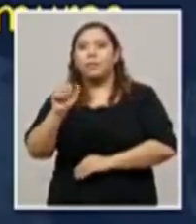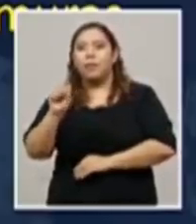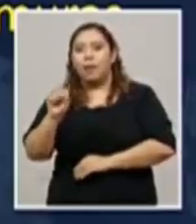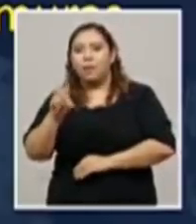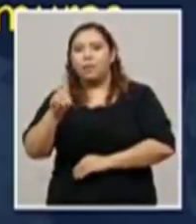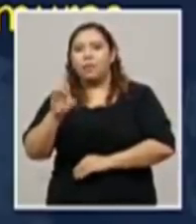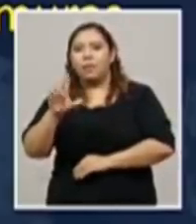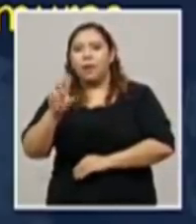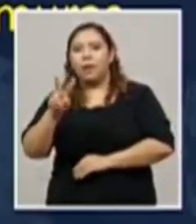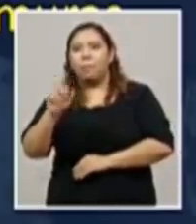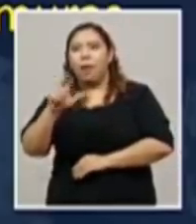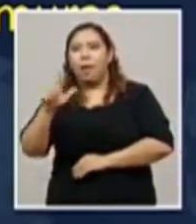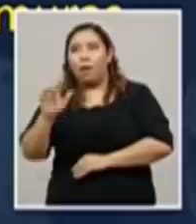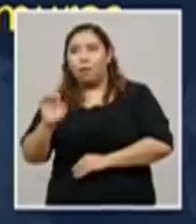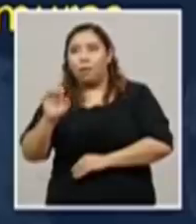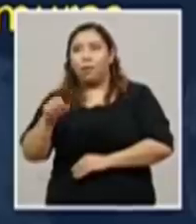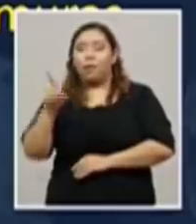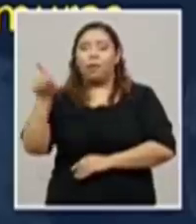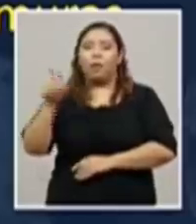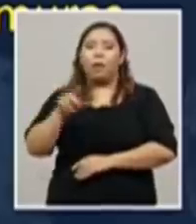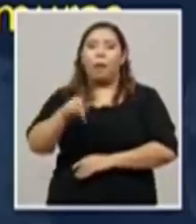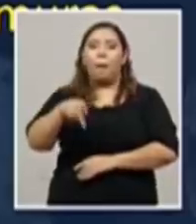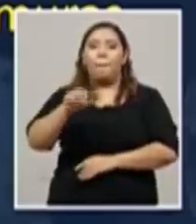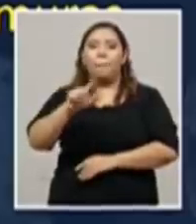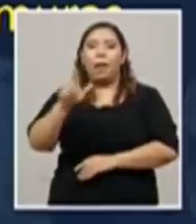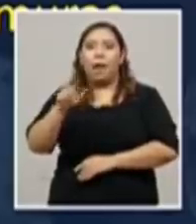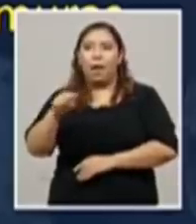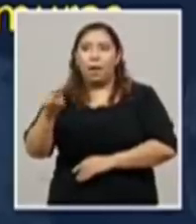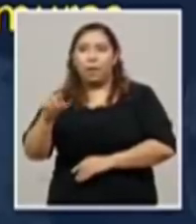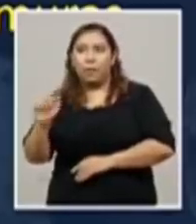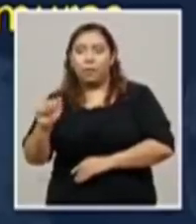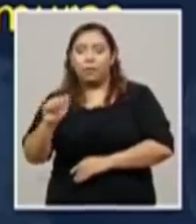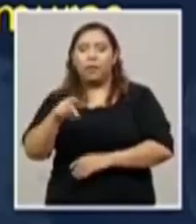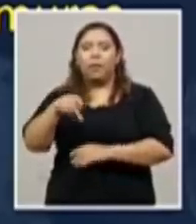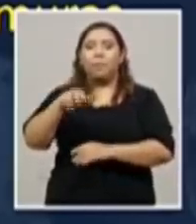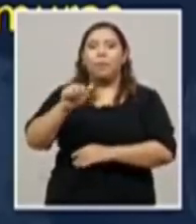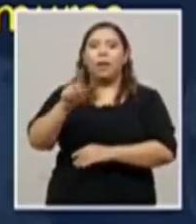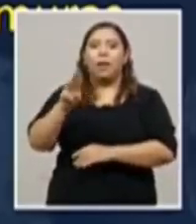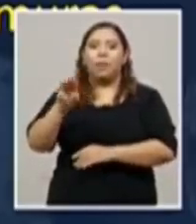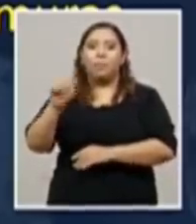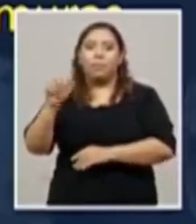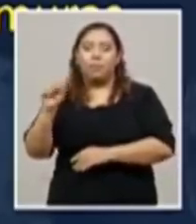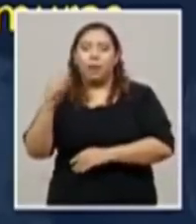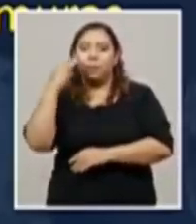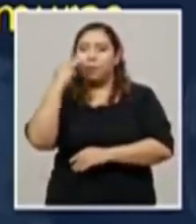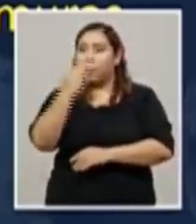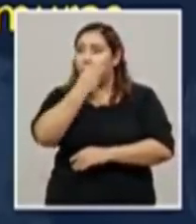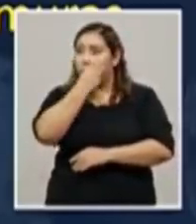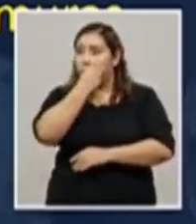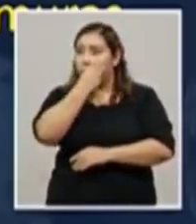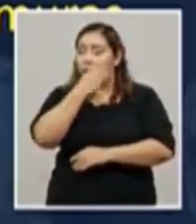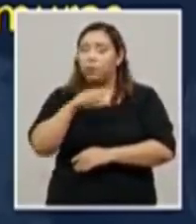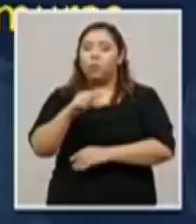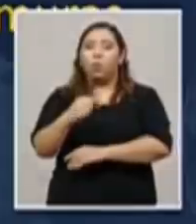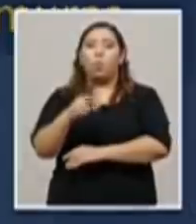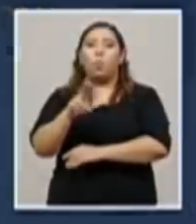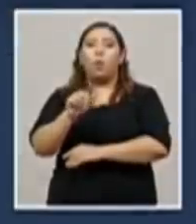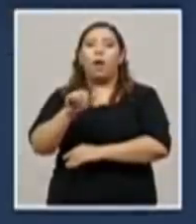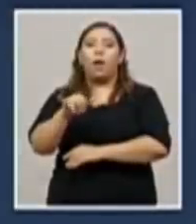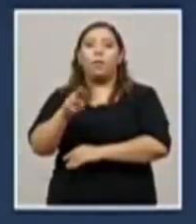Valle. Residencial Plaza. Colonia Las Palmas. Colonia Miraflores. Y Colonia Guaymuras.